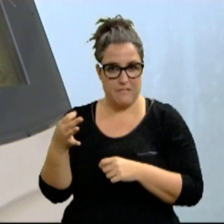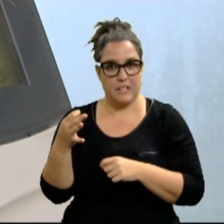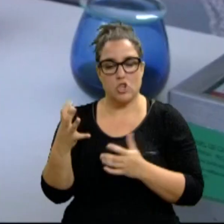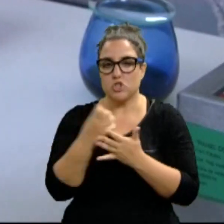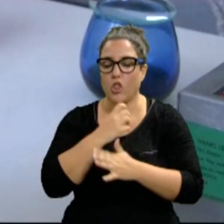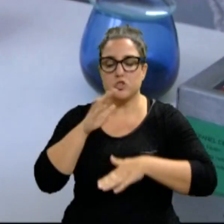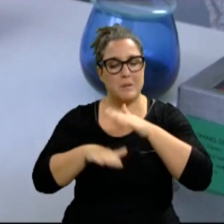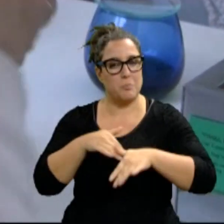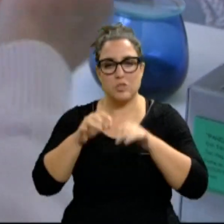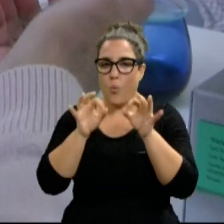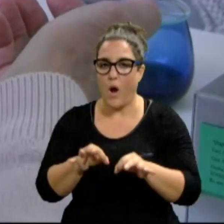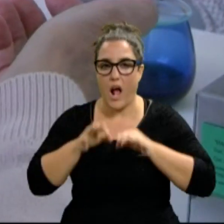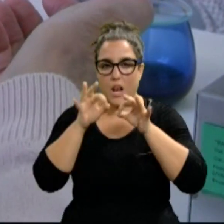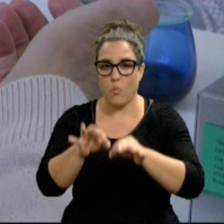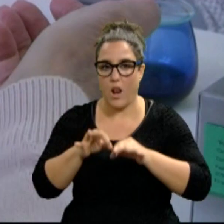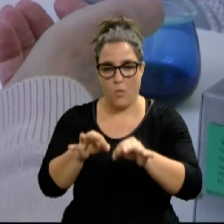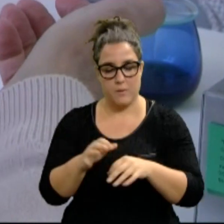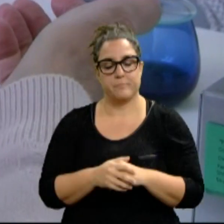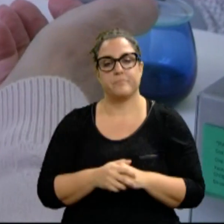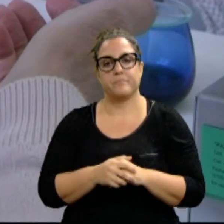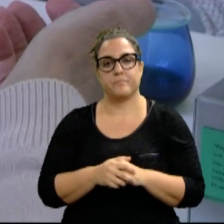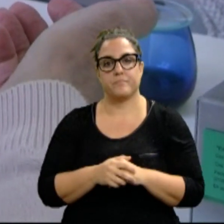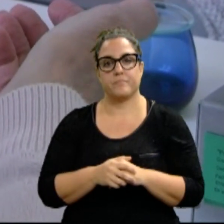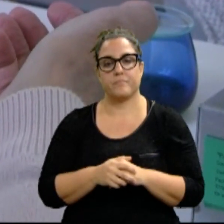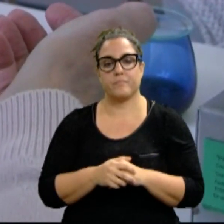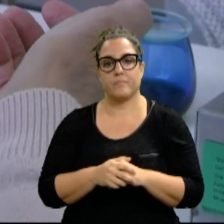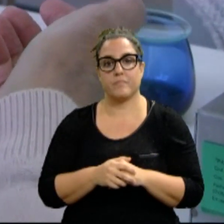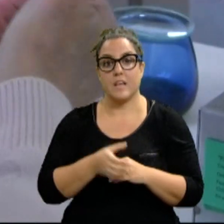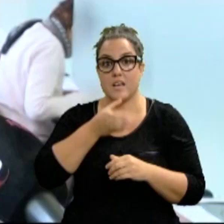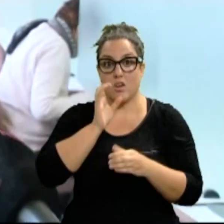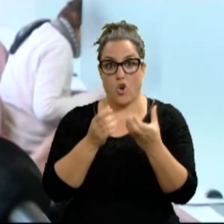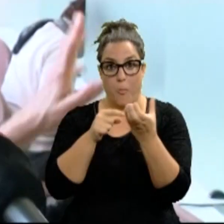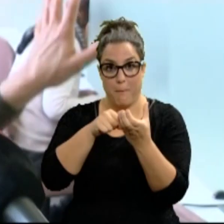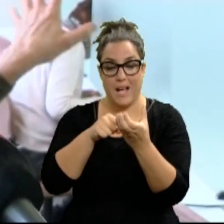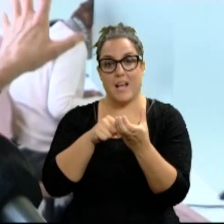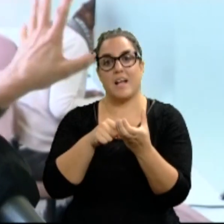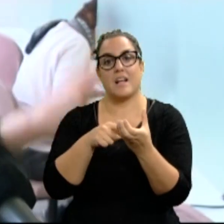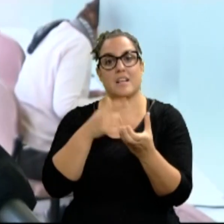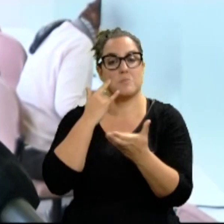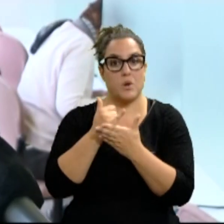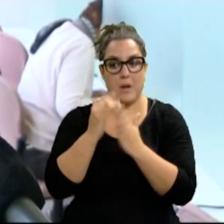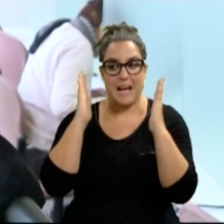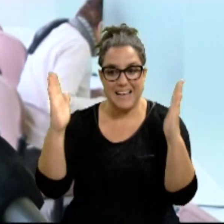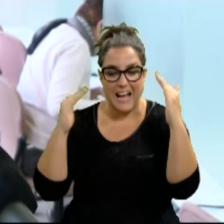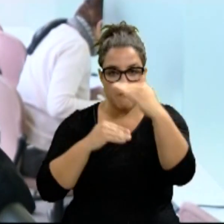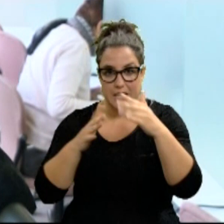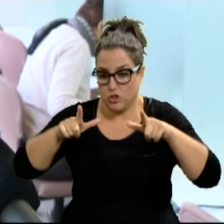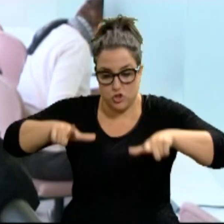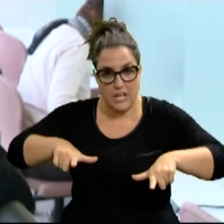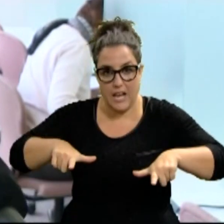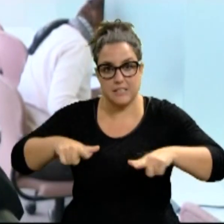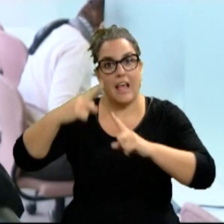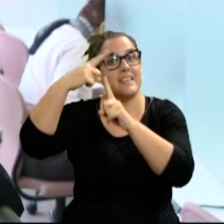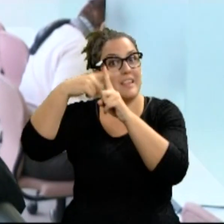mismos pasos. Desde lo que es la copa en la que hay que catar, las cabinas y las salas de cata, la